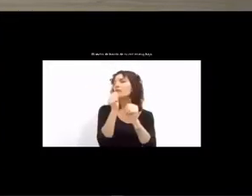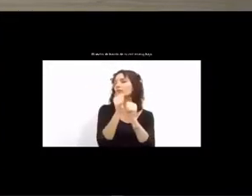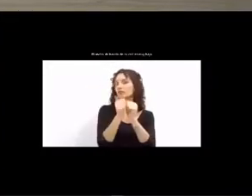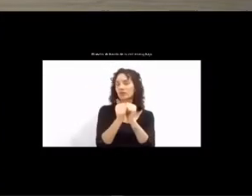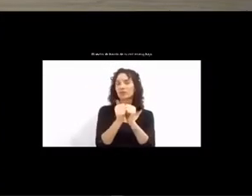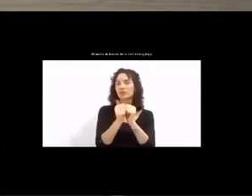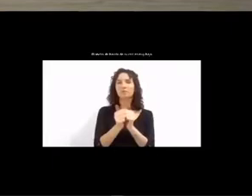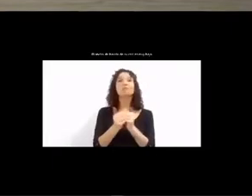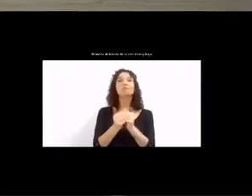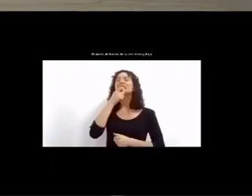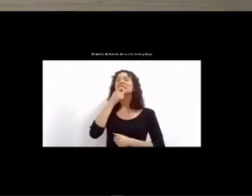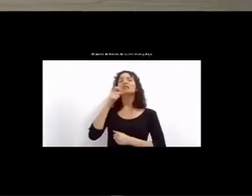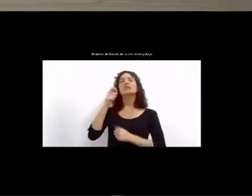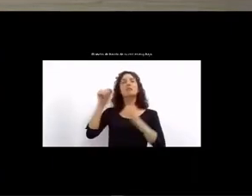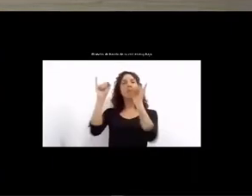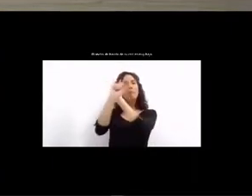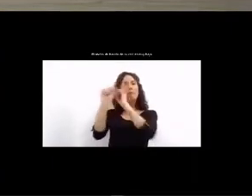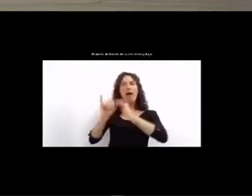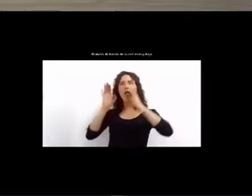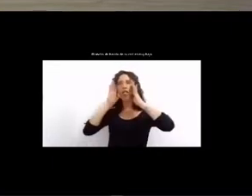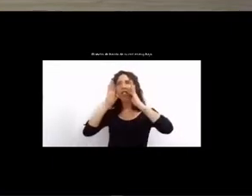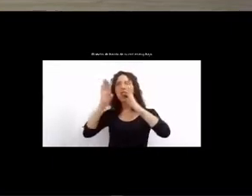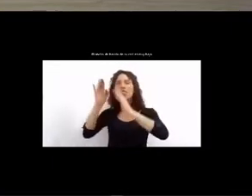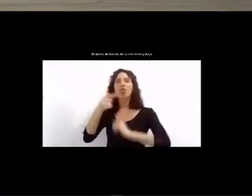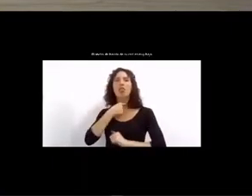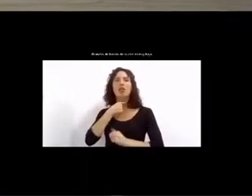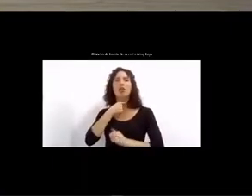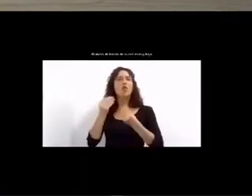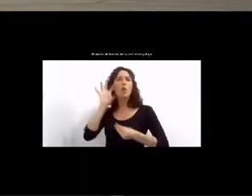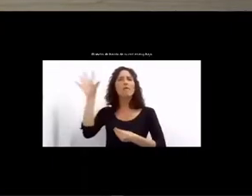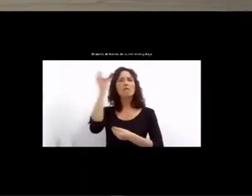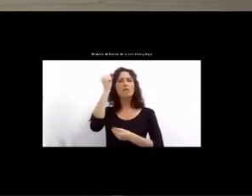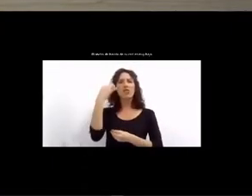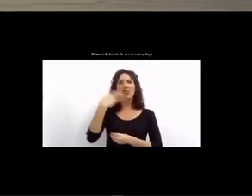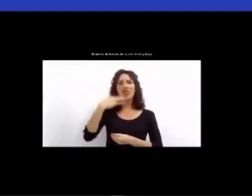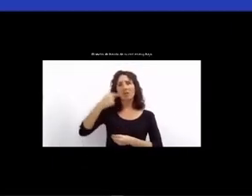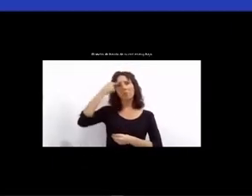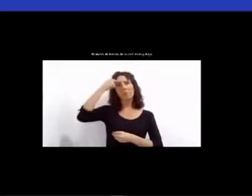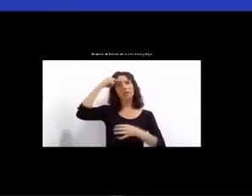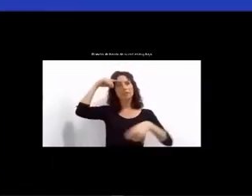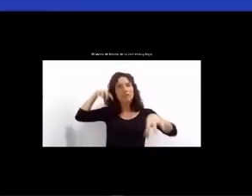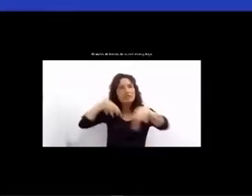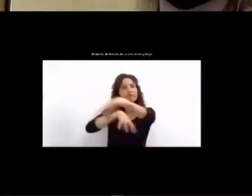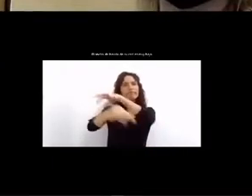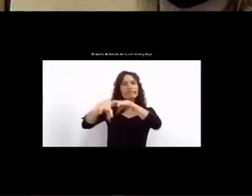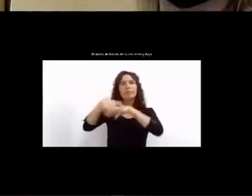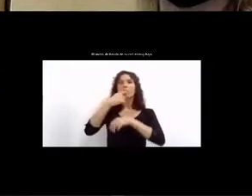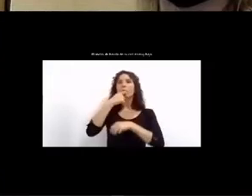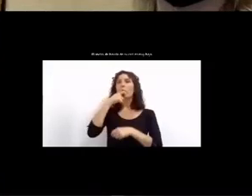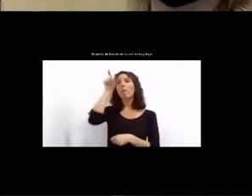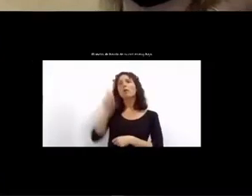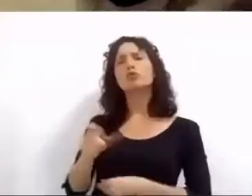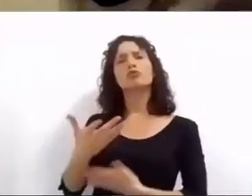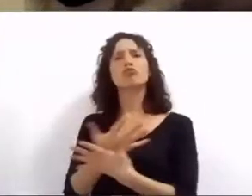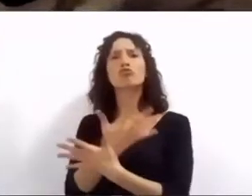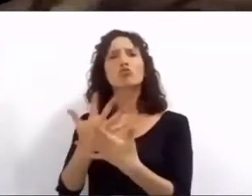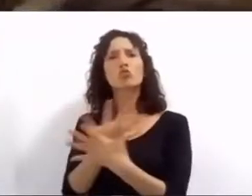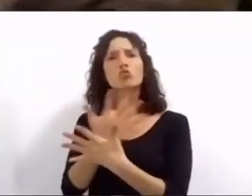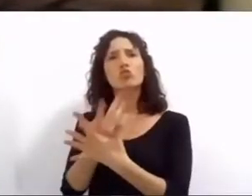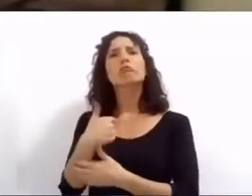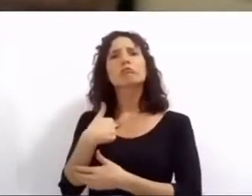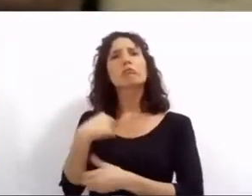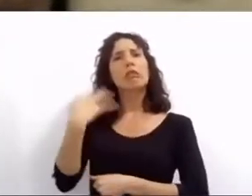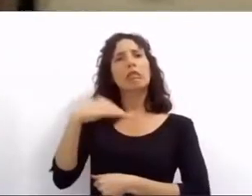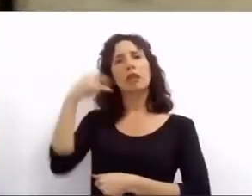empatía, que para entender el dolor debemos estar cerca de quienes sufren y acompañarlos con firmeza.